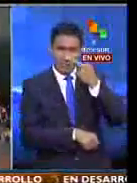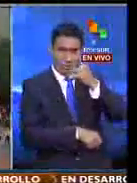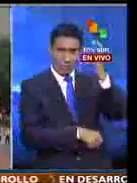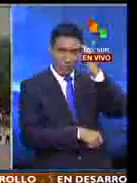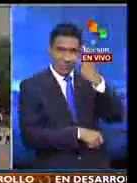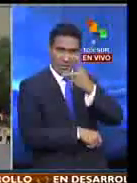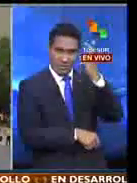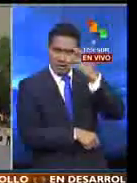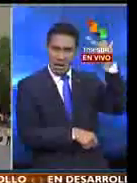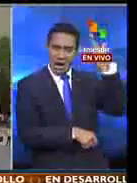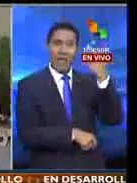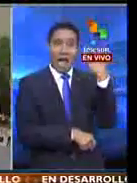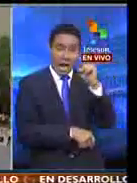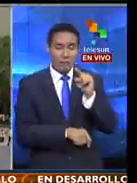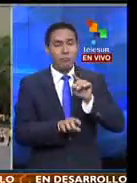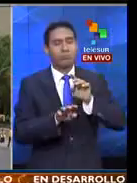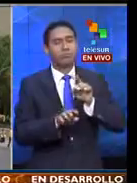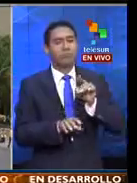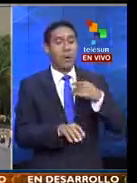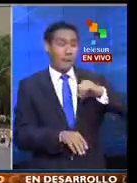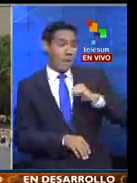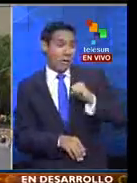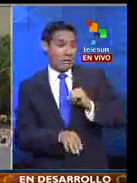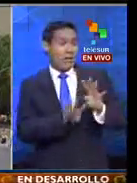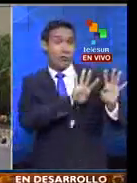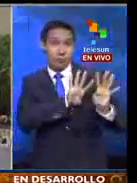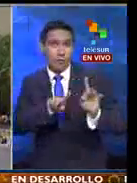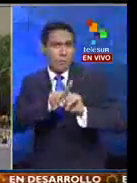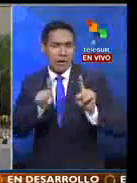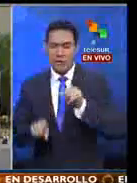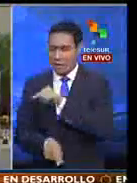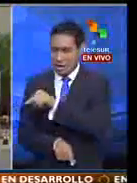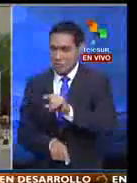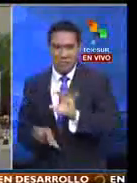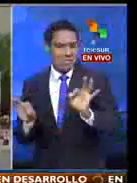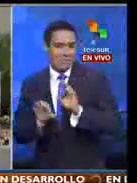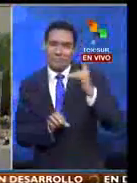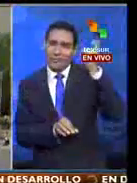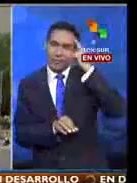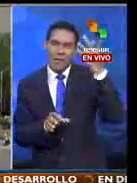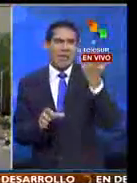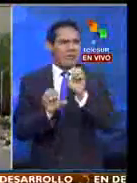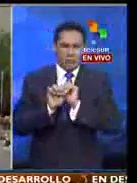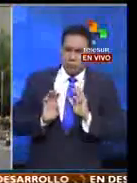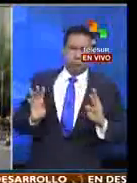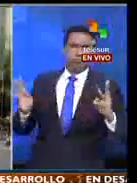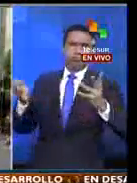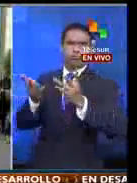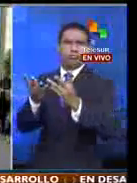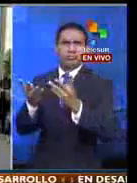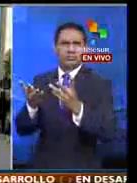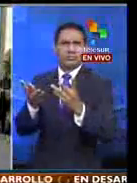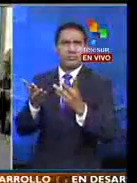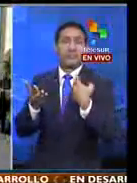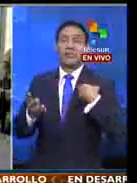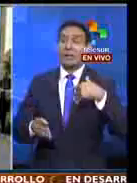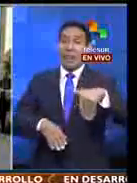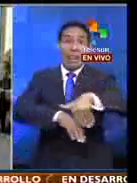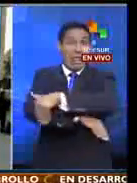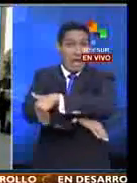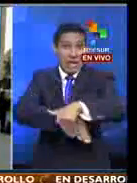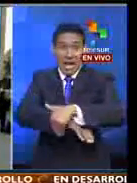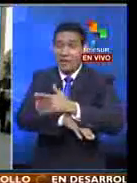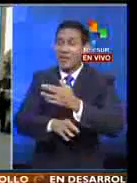había habido presencia policiaca, pero no los habían replegado de lo que es la venida